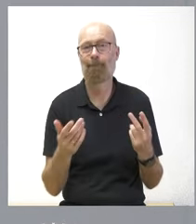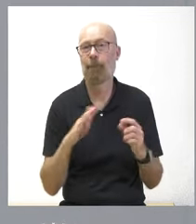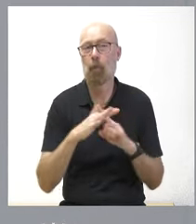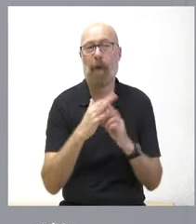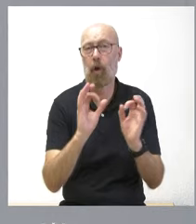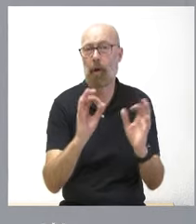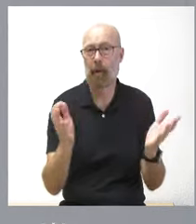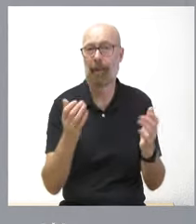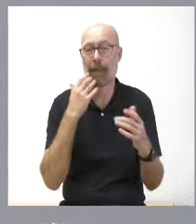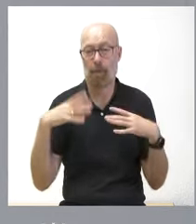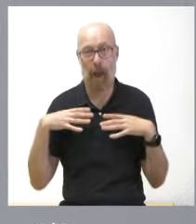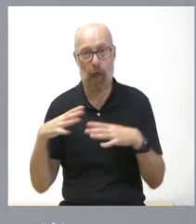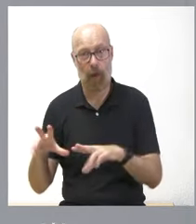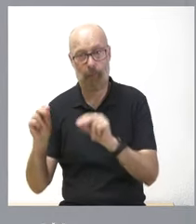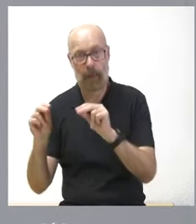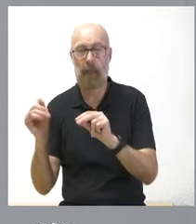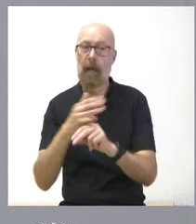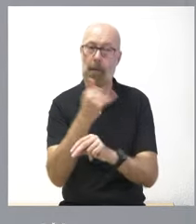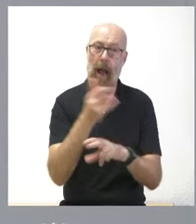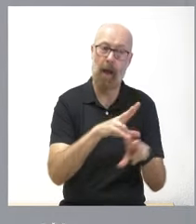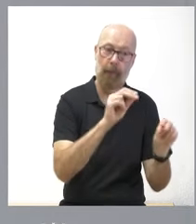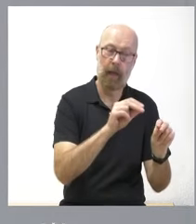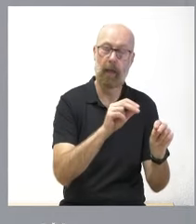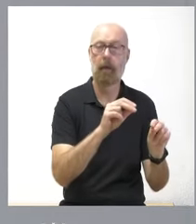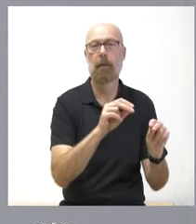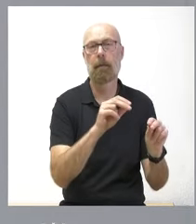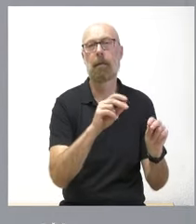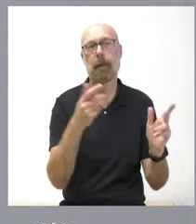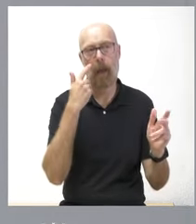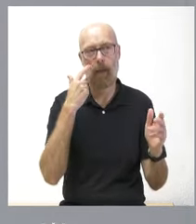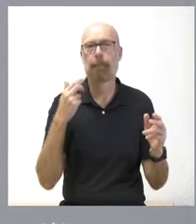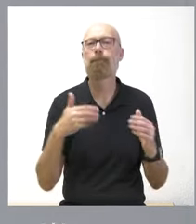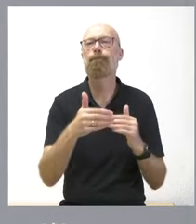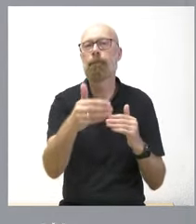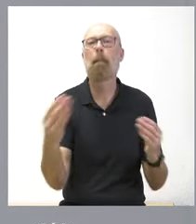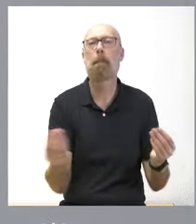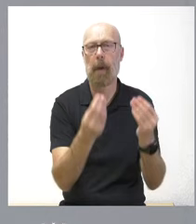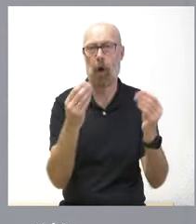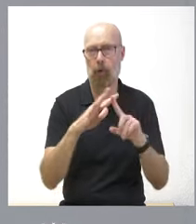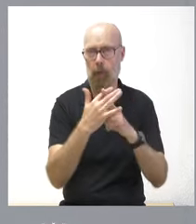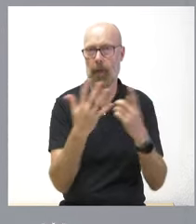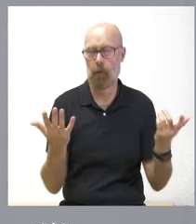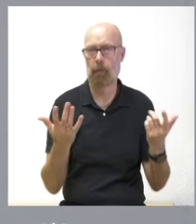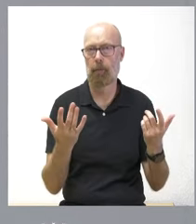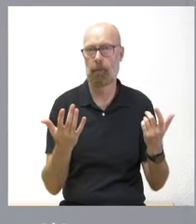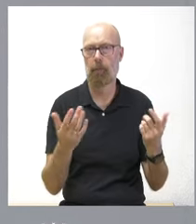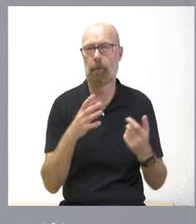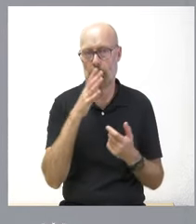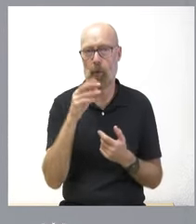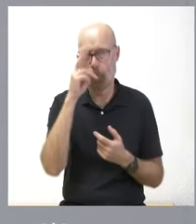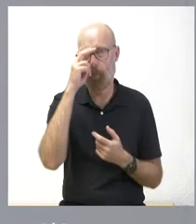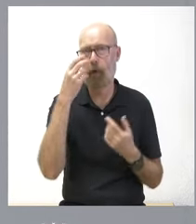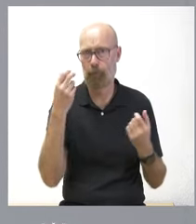estas vacaciones terminen y la baja finalice pues se va a aligerar un poco esta tensión esta preocupación que existe en este momento